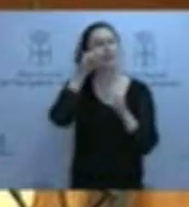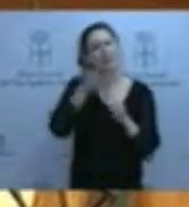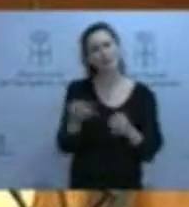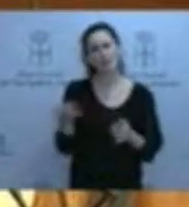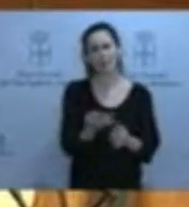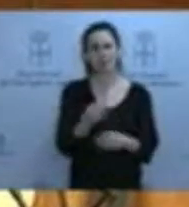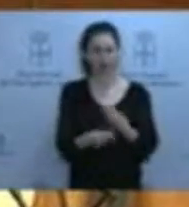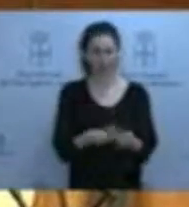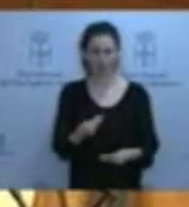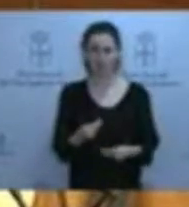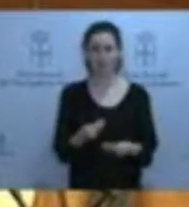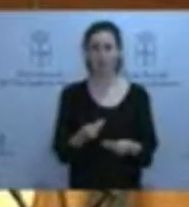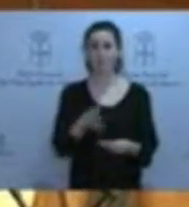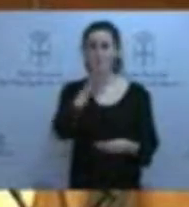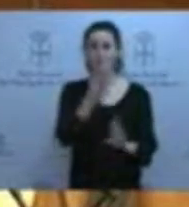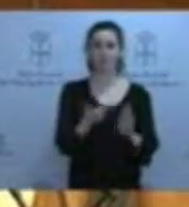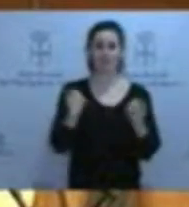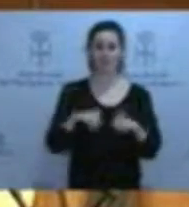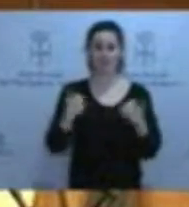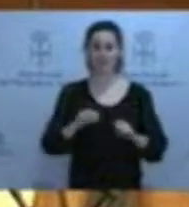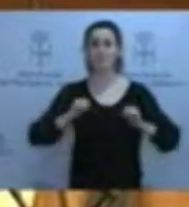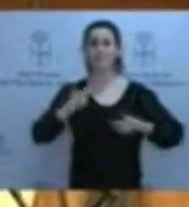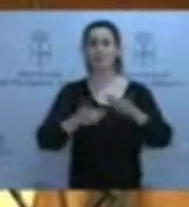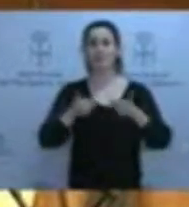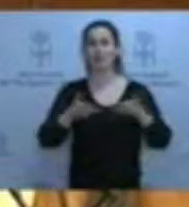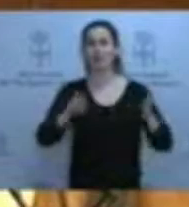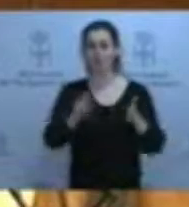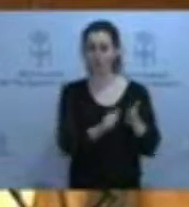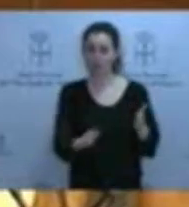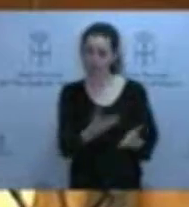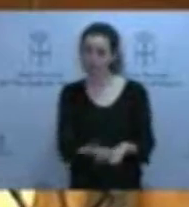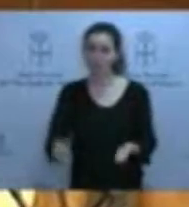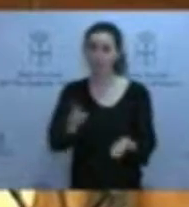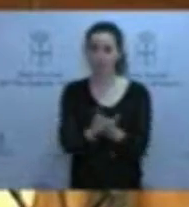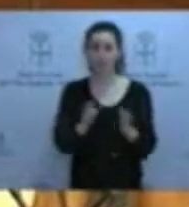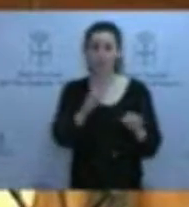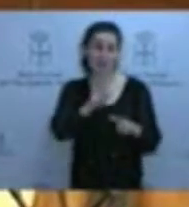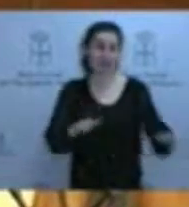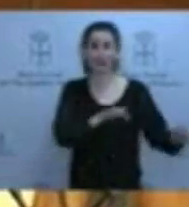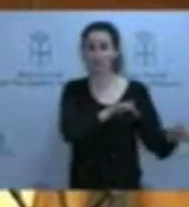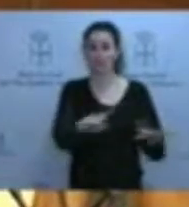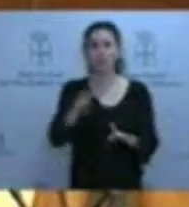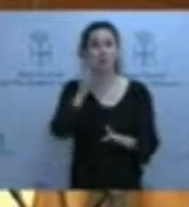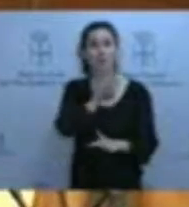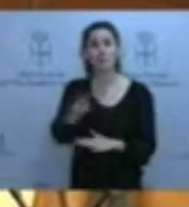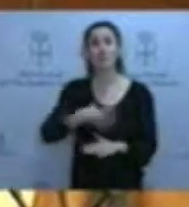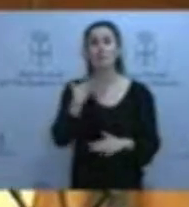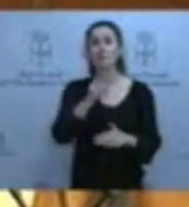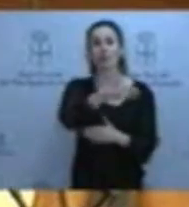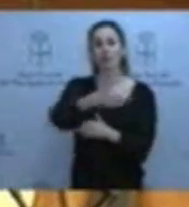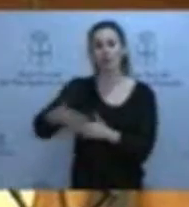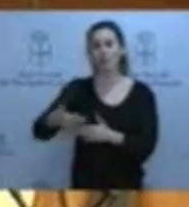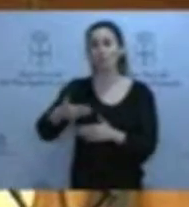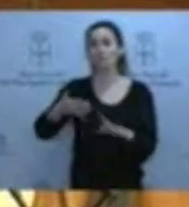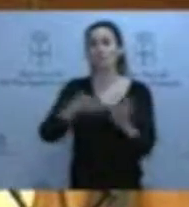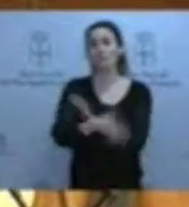llevar a cabo para lo antes posible poder reabrir y poner digamos al disfrute público ese equipamiento expositivo que es probablemente